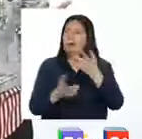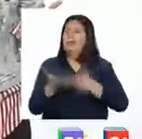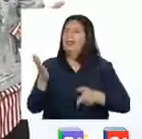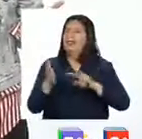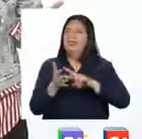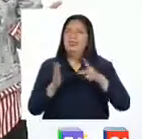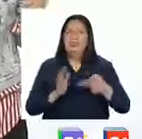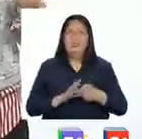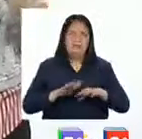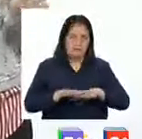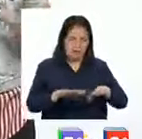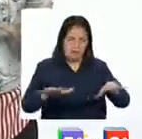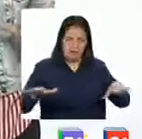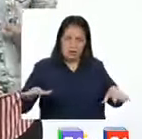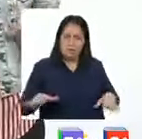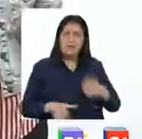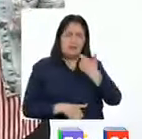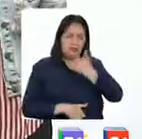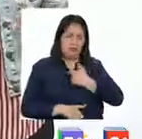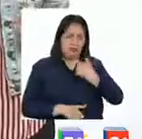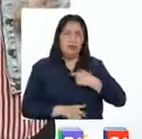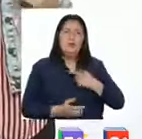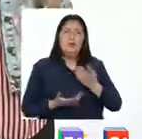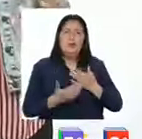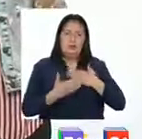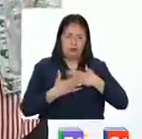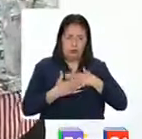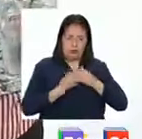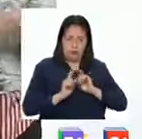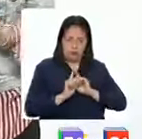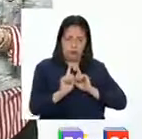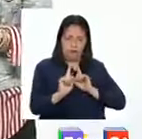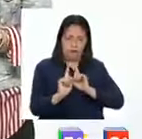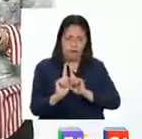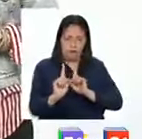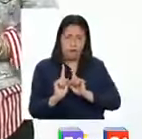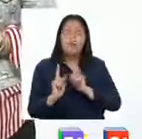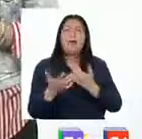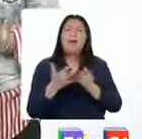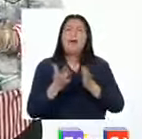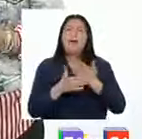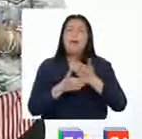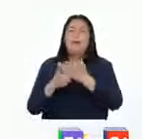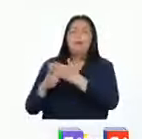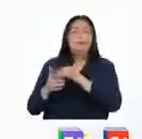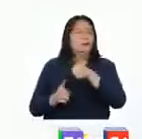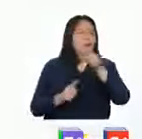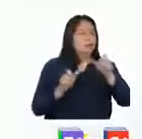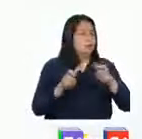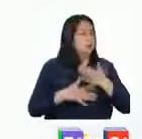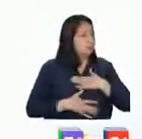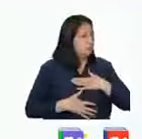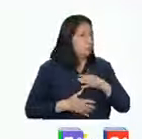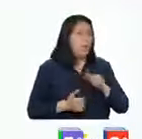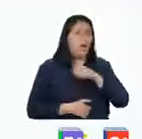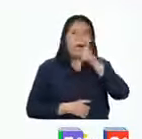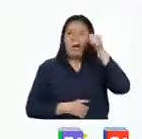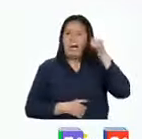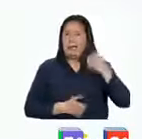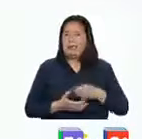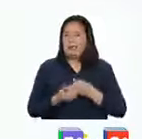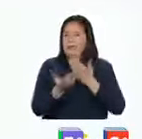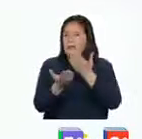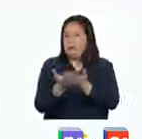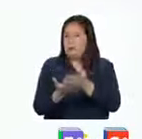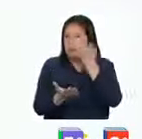es el espacio personal, es decir, la distancia física que nos permite interactuar con los demás de manera cómoda. El día de ayer les